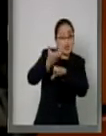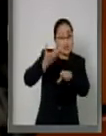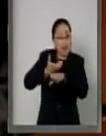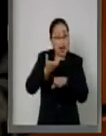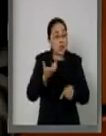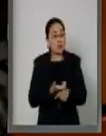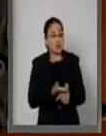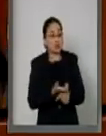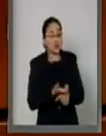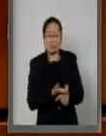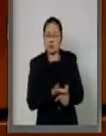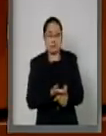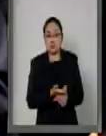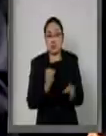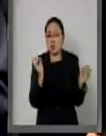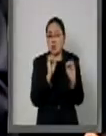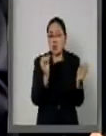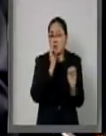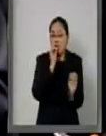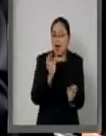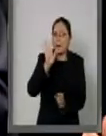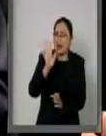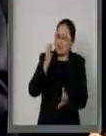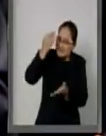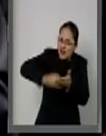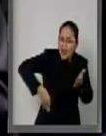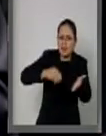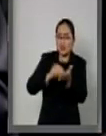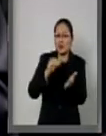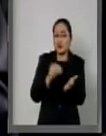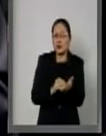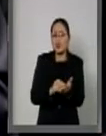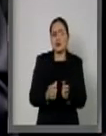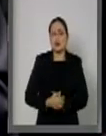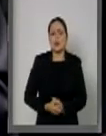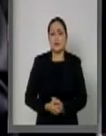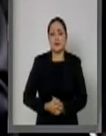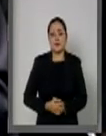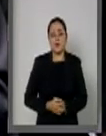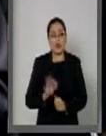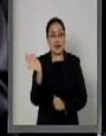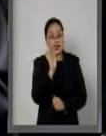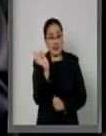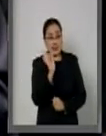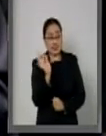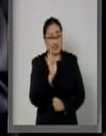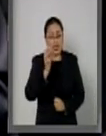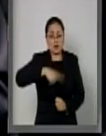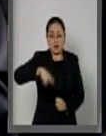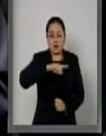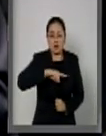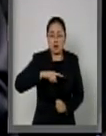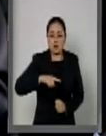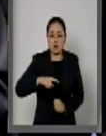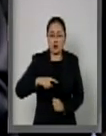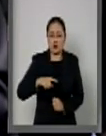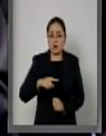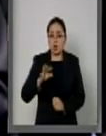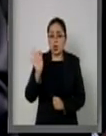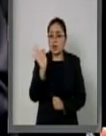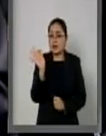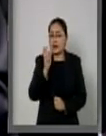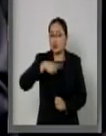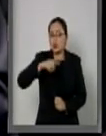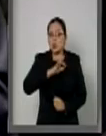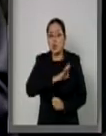han dejado mucho que desear. Y si esto va a ser así, y ahí podremos estar